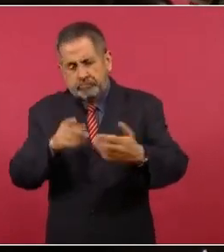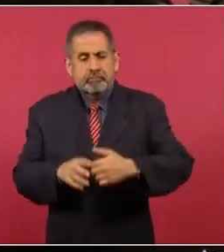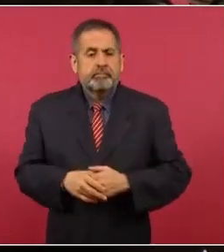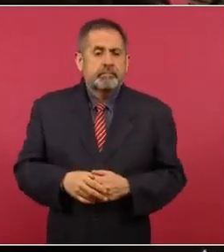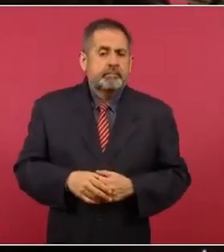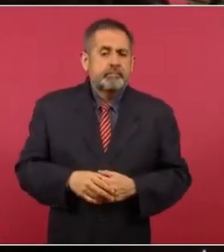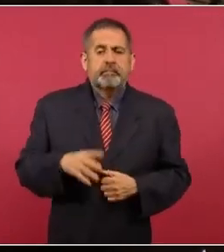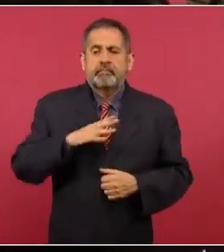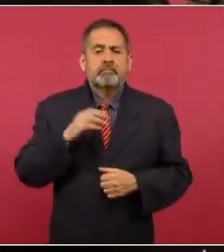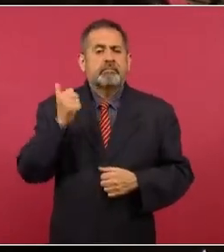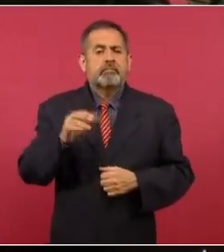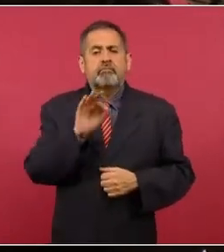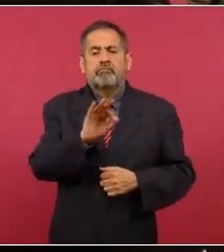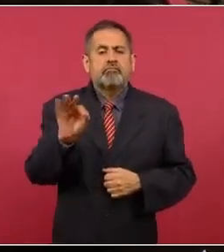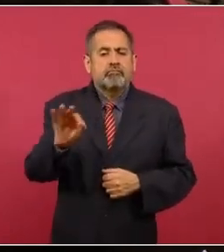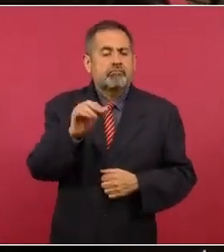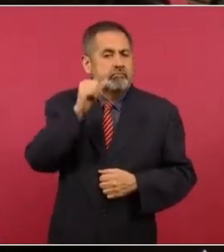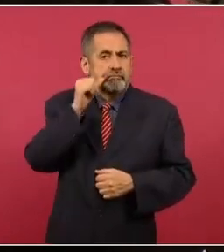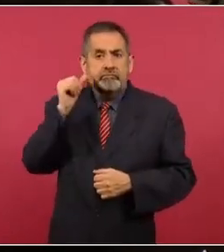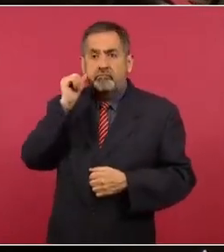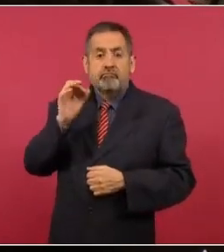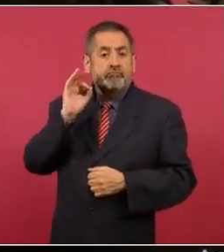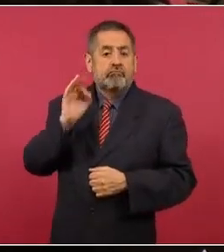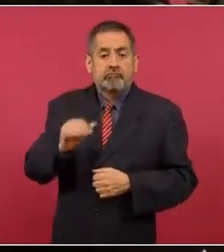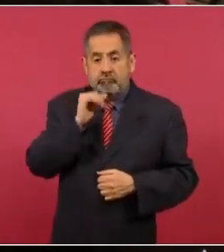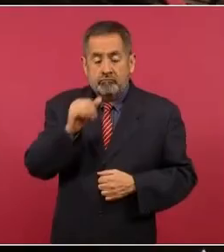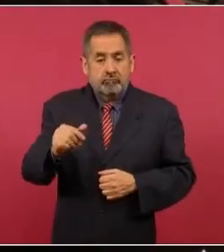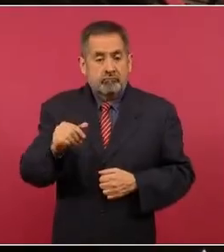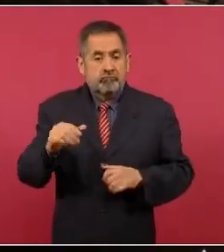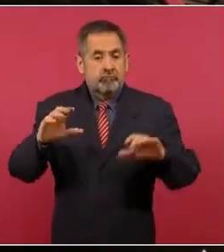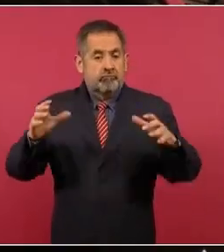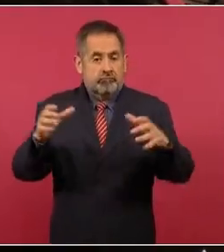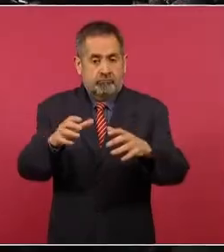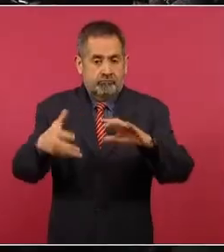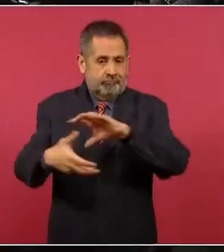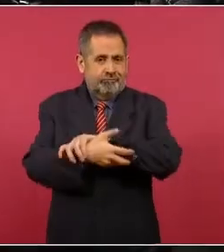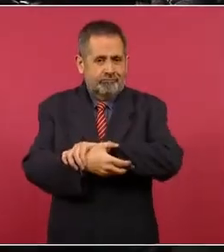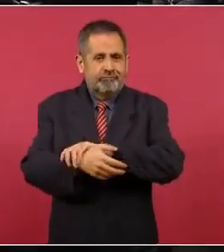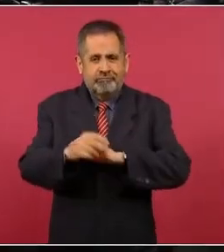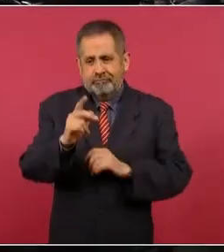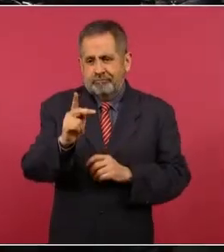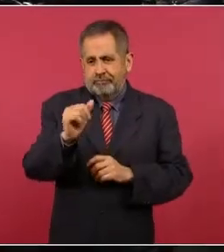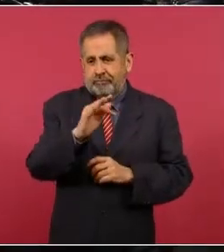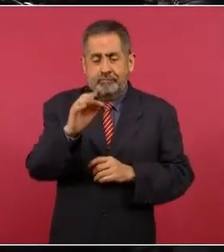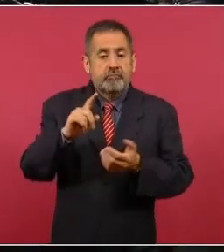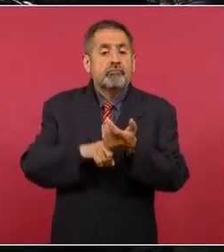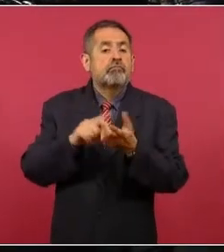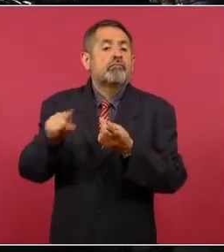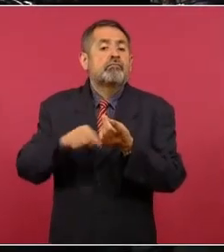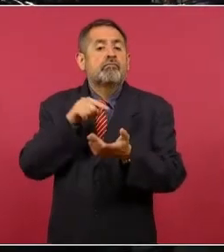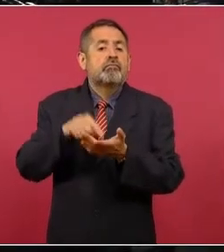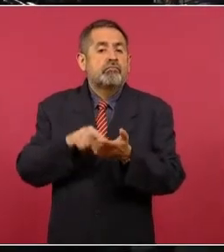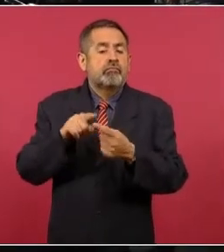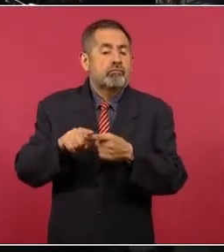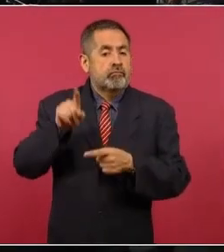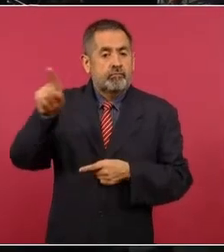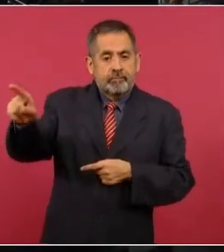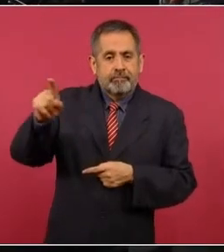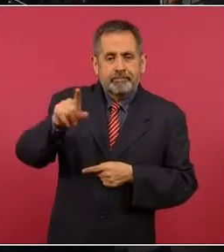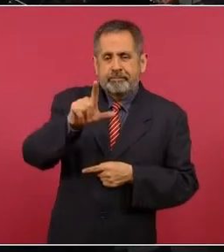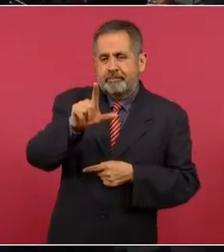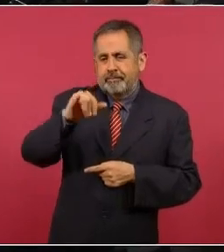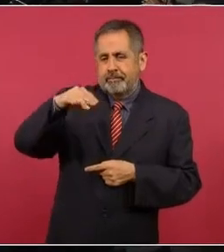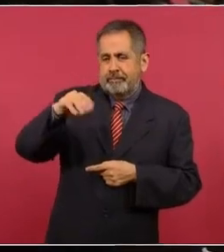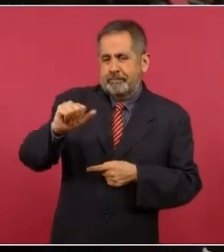si ya hay fecha, ayer por la tarde se confirmaba que la cumbre de la Alianza del Pacífico va a ser en Lima, como usted había